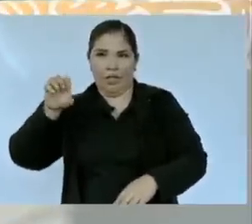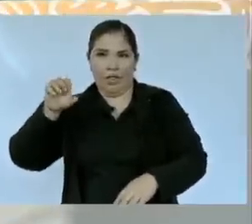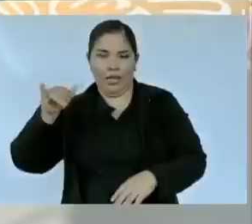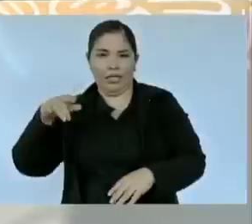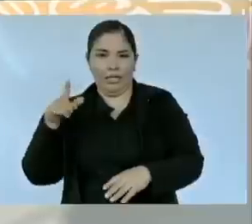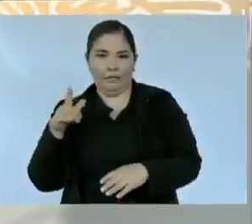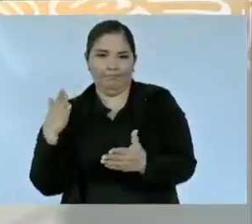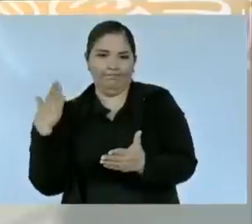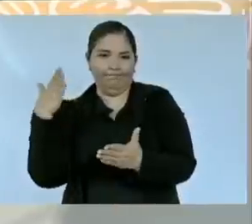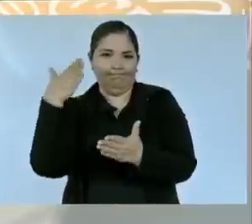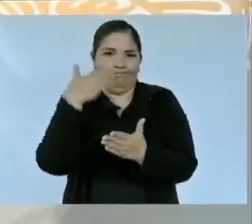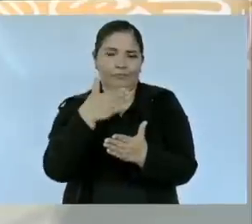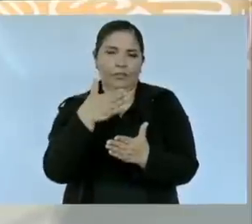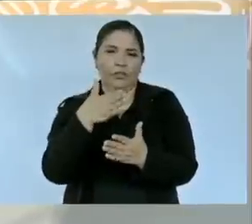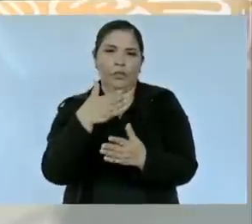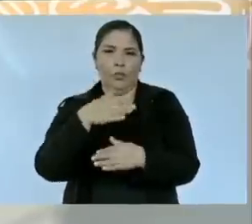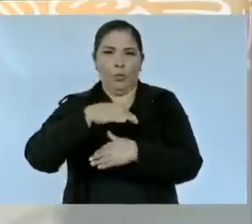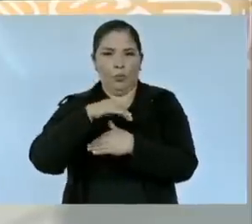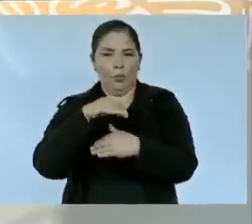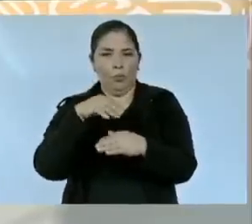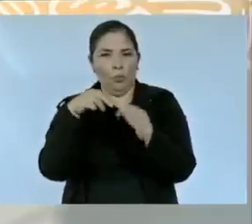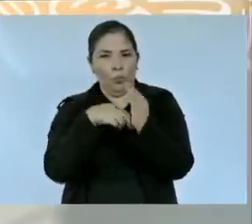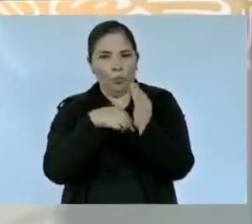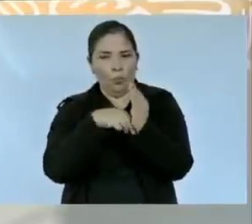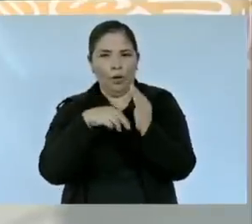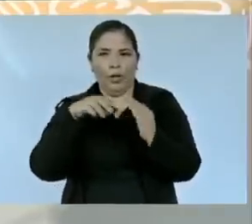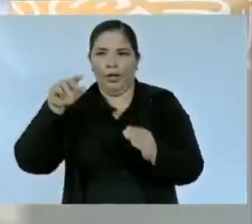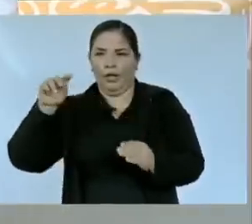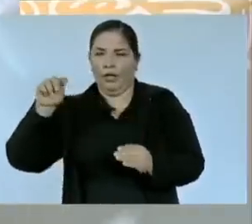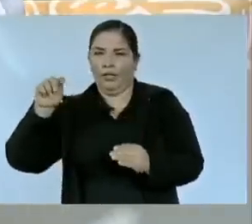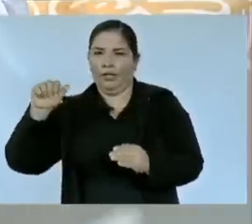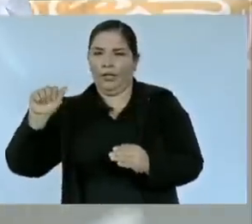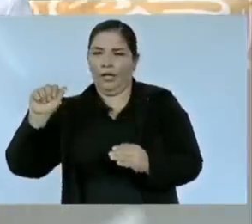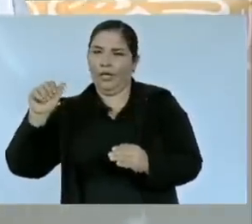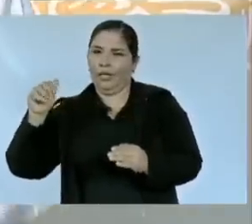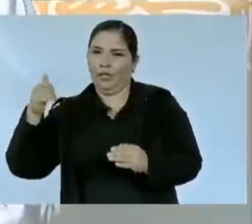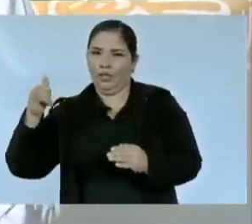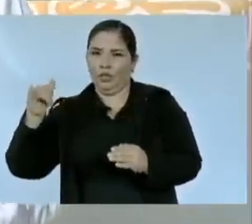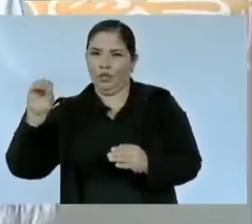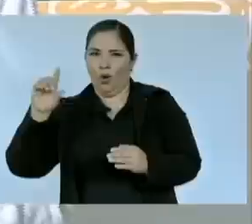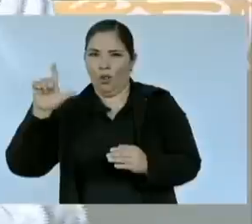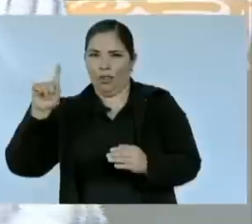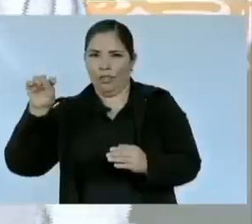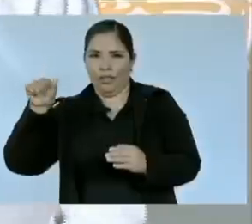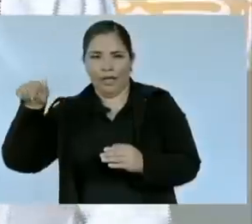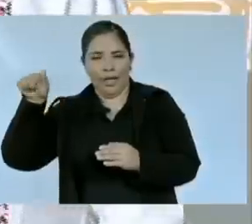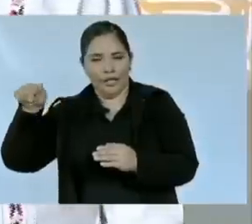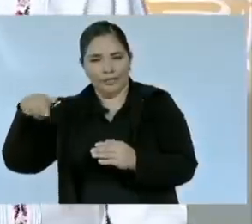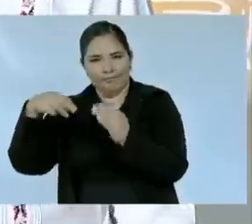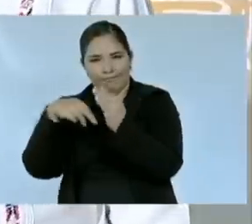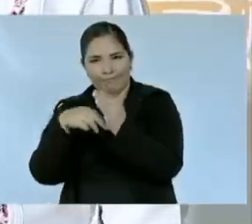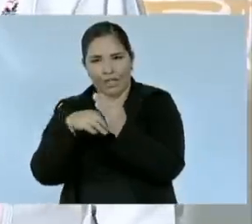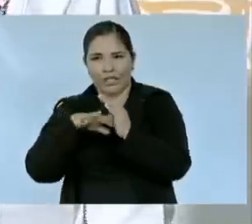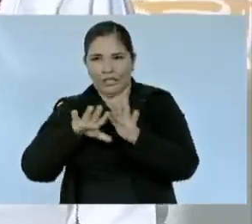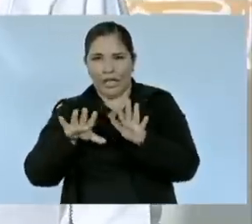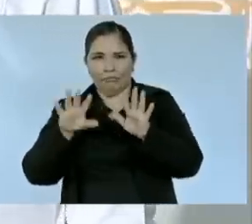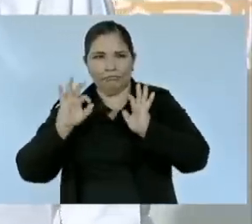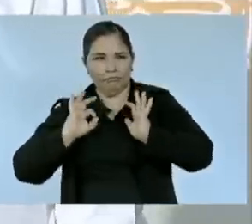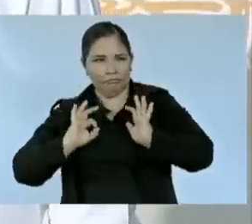a Tayoltita ya cuando pasó la tempestad